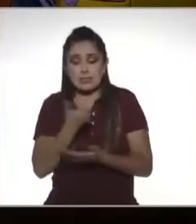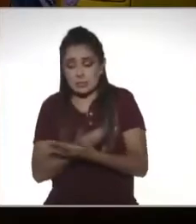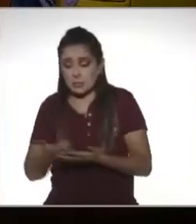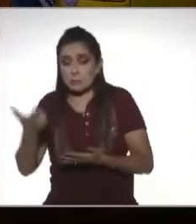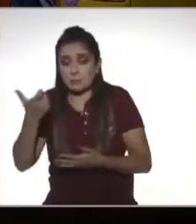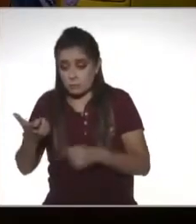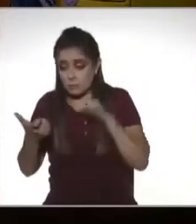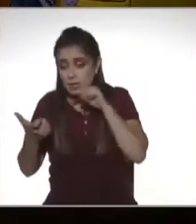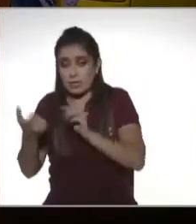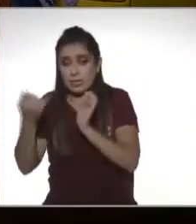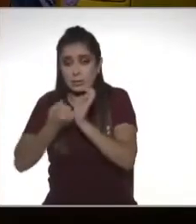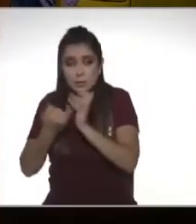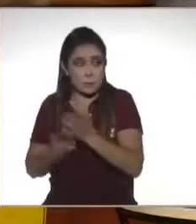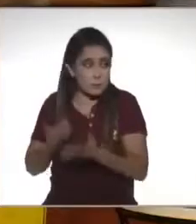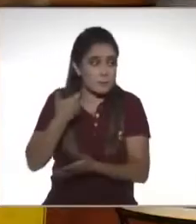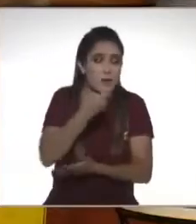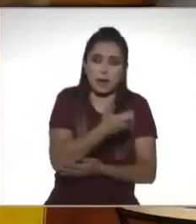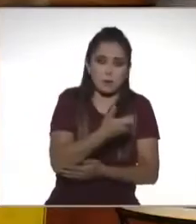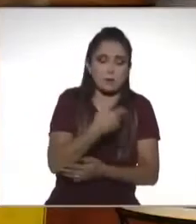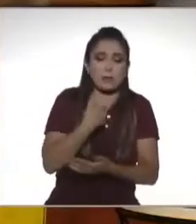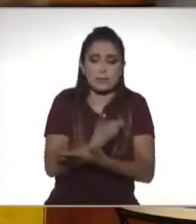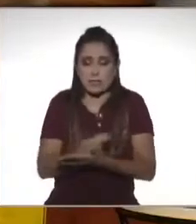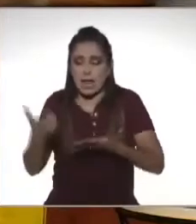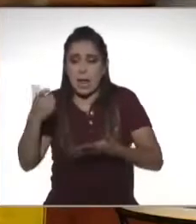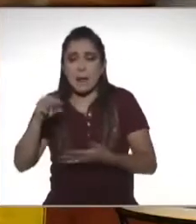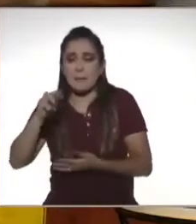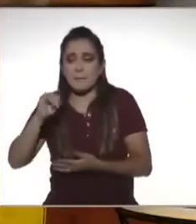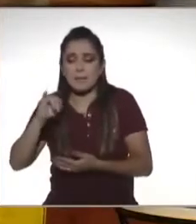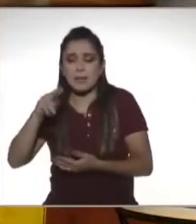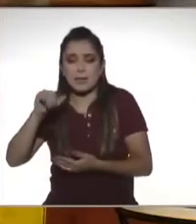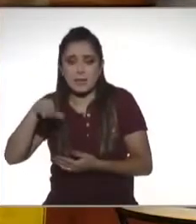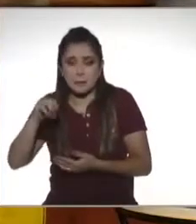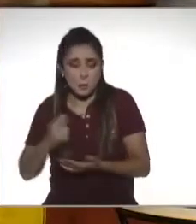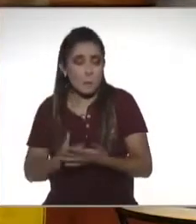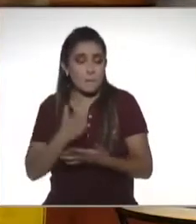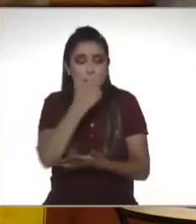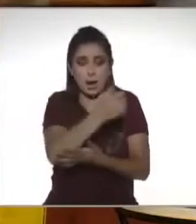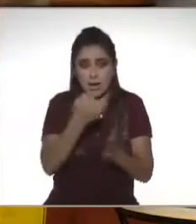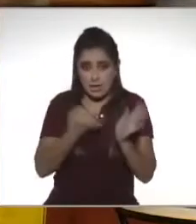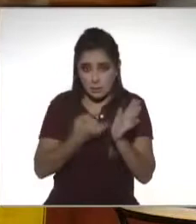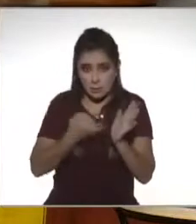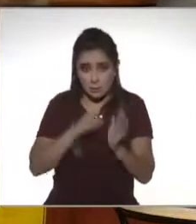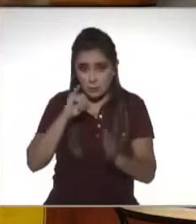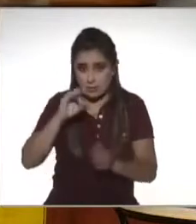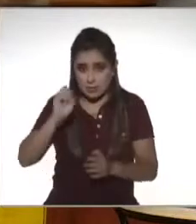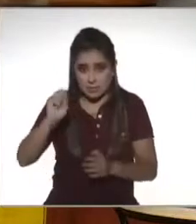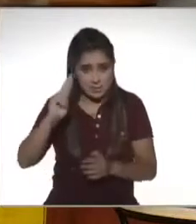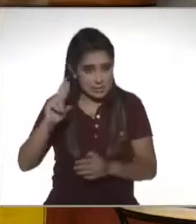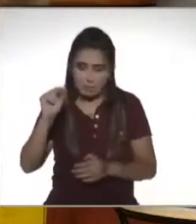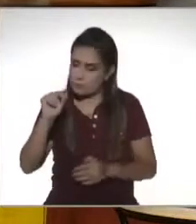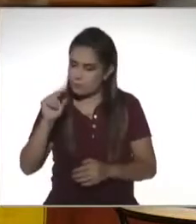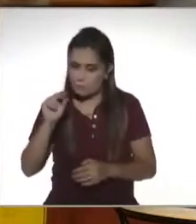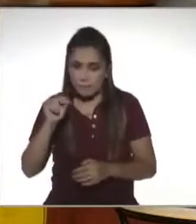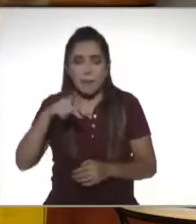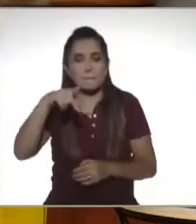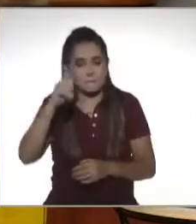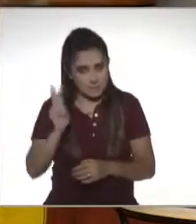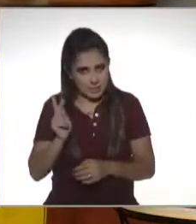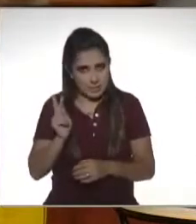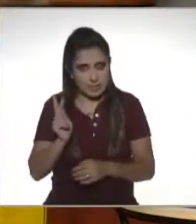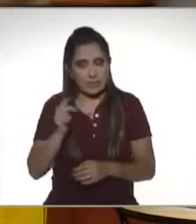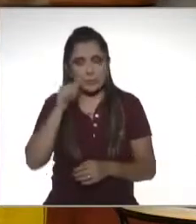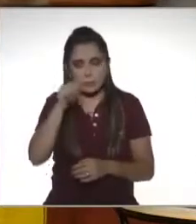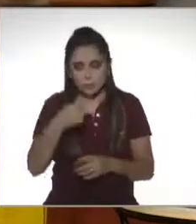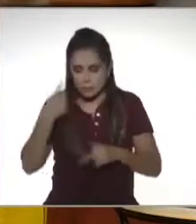ser sujeto de gravemente alguno. Entonces, el salario mínimo en principio no paga impuesto sobre la renta, pero la mecánica que se tiene para